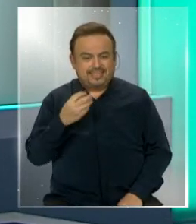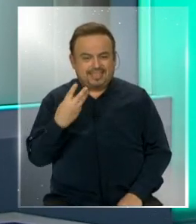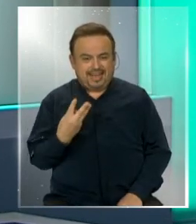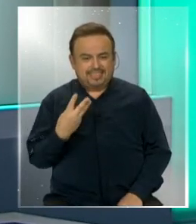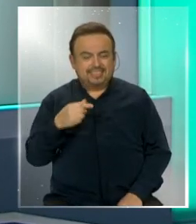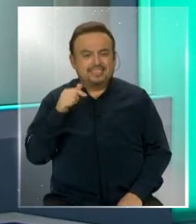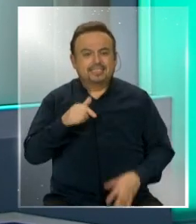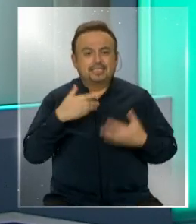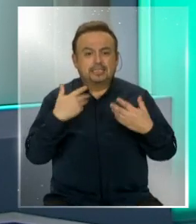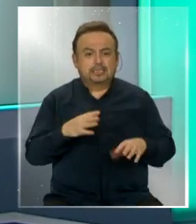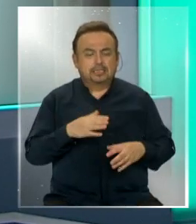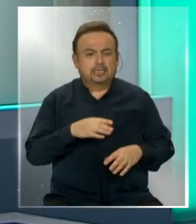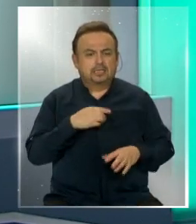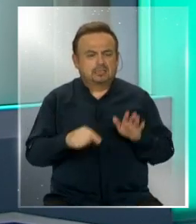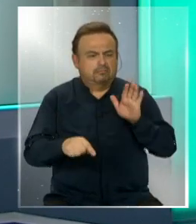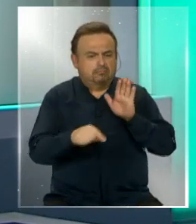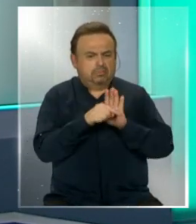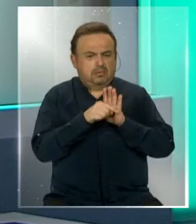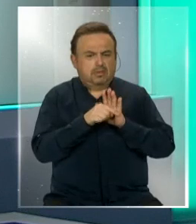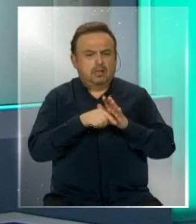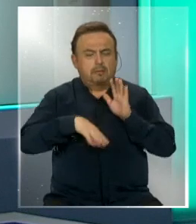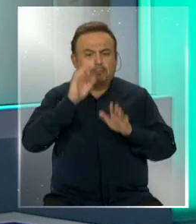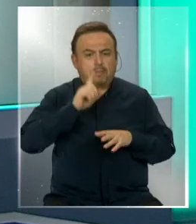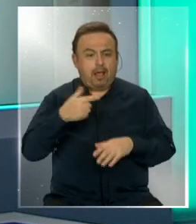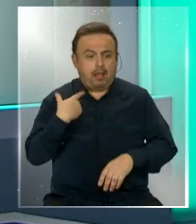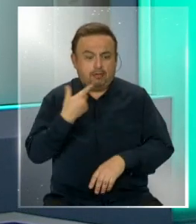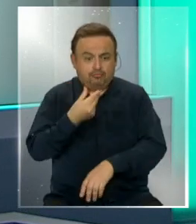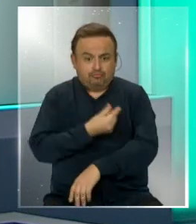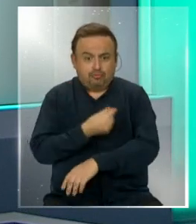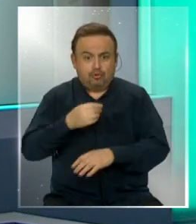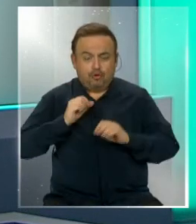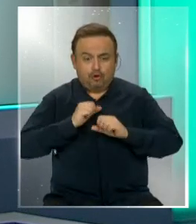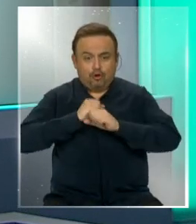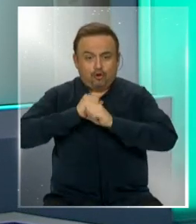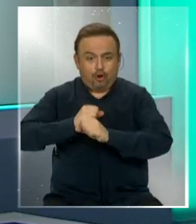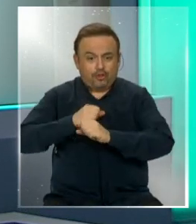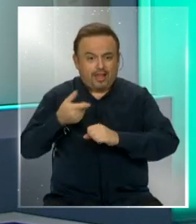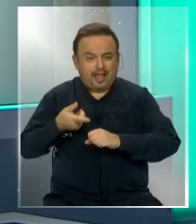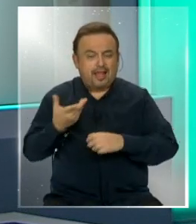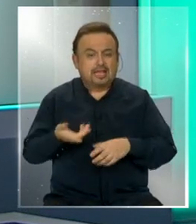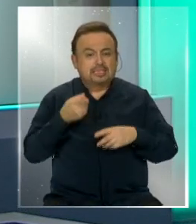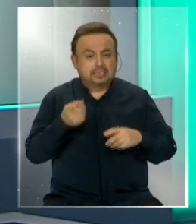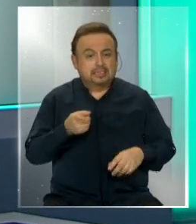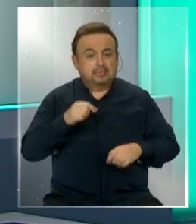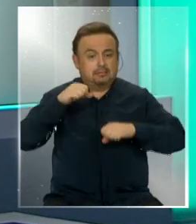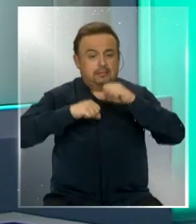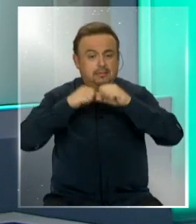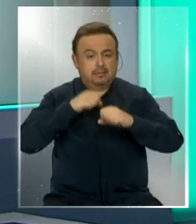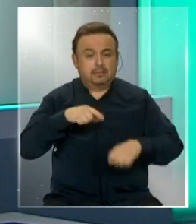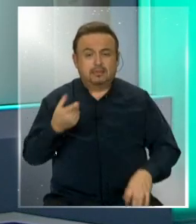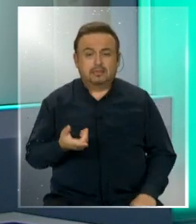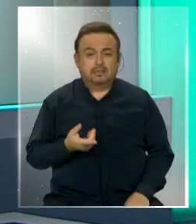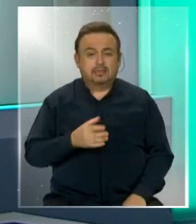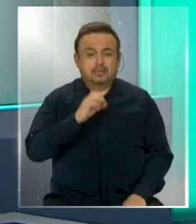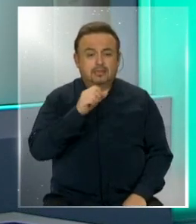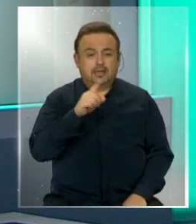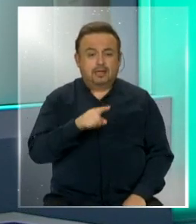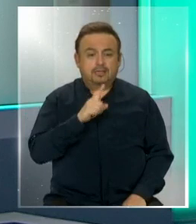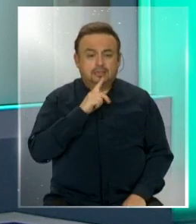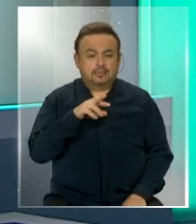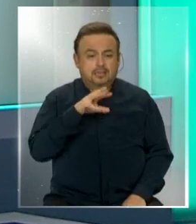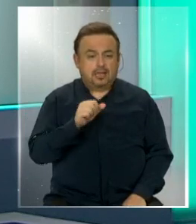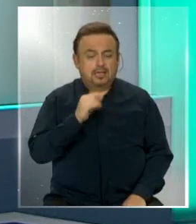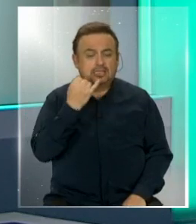mucha inquietud entre los desarrolladores de una de las vacunas más prometedoras, además, contra el COVID-19. La situación obligó a la compañía farmacéutica AstraZeneca